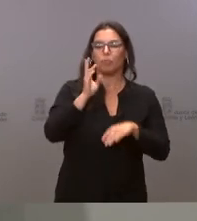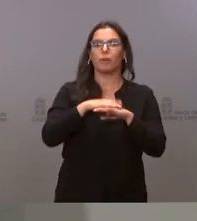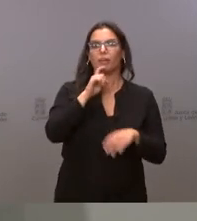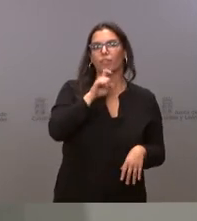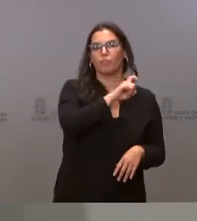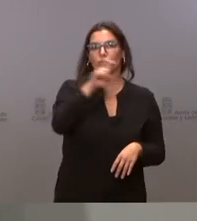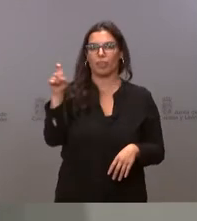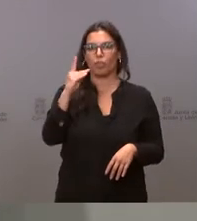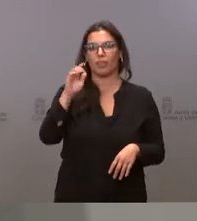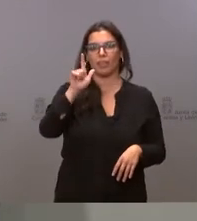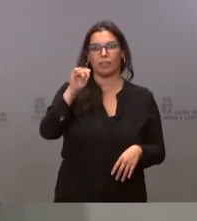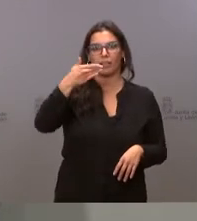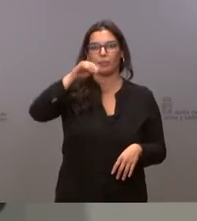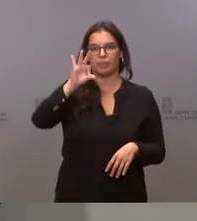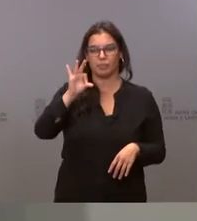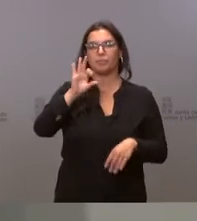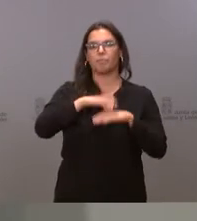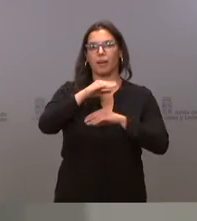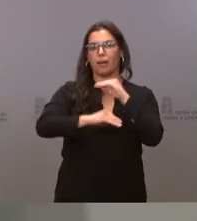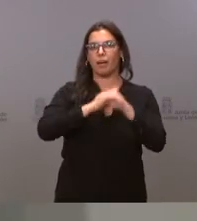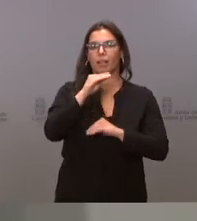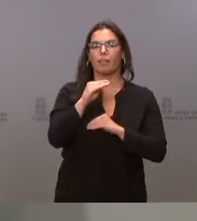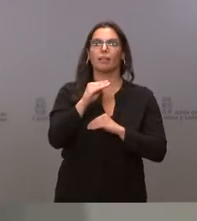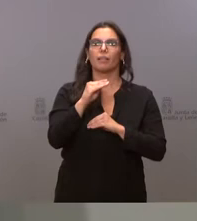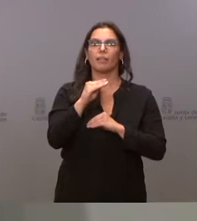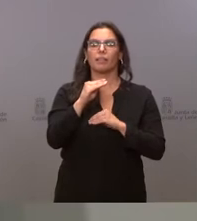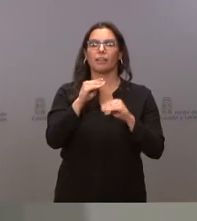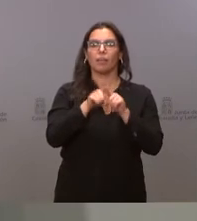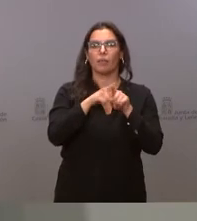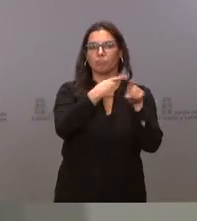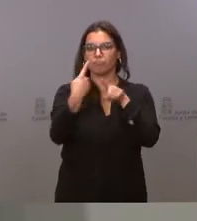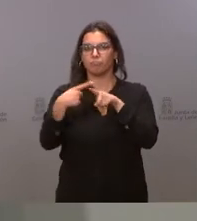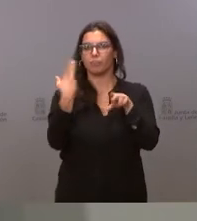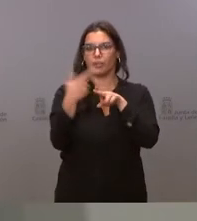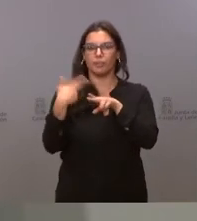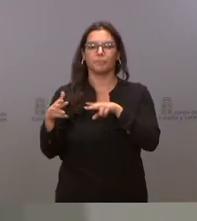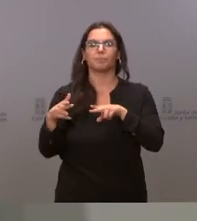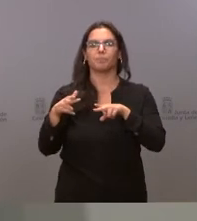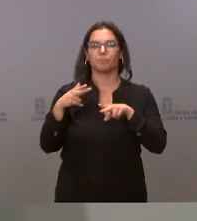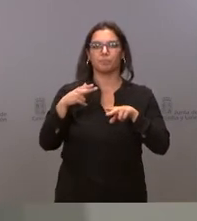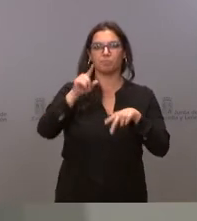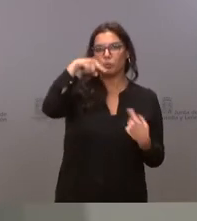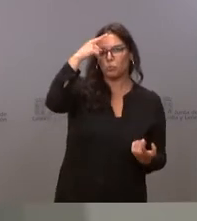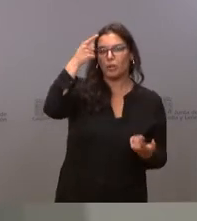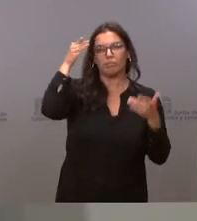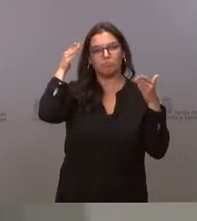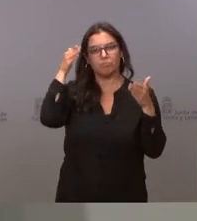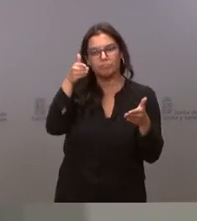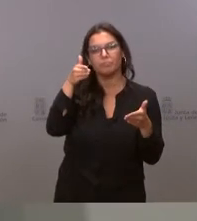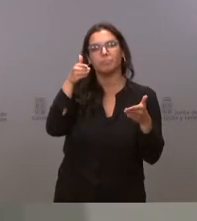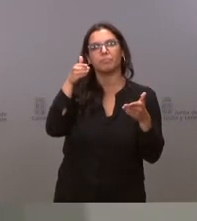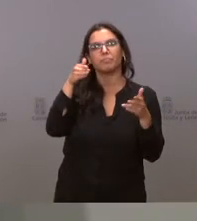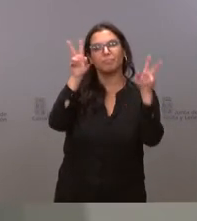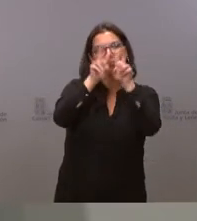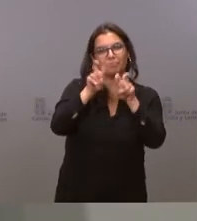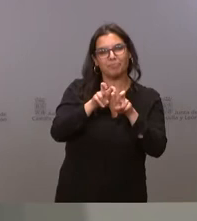Miguel de Libes para la realización de distintas actividades cultulares encaminadas a profundizar en el